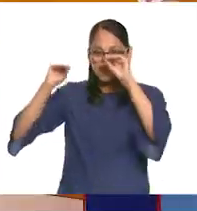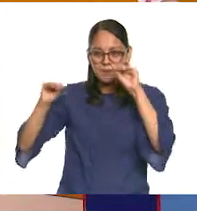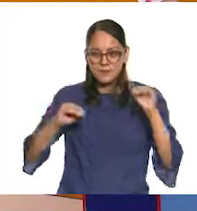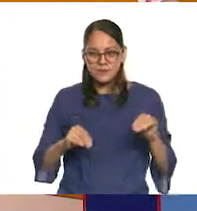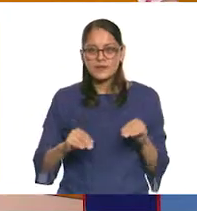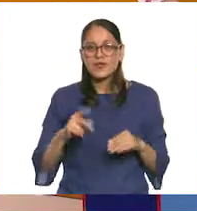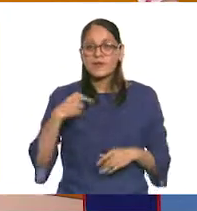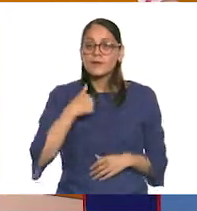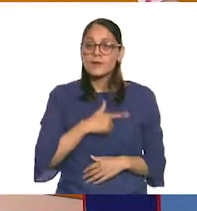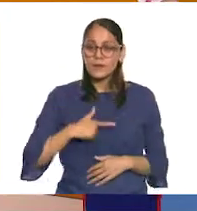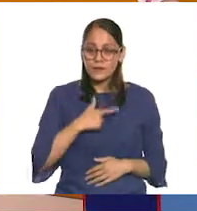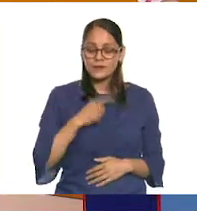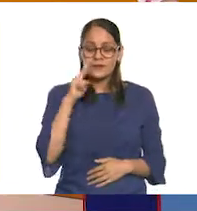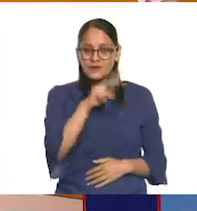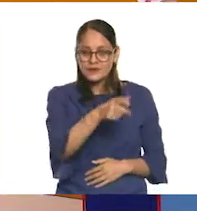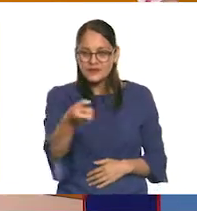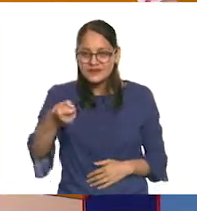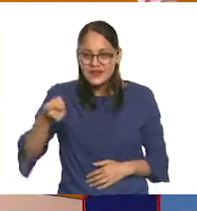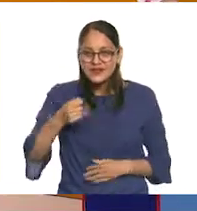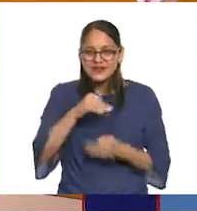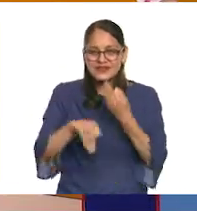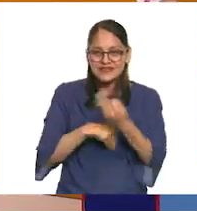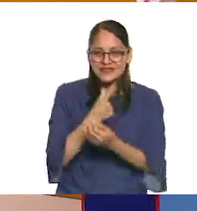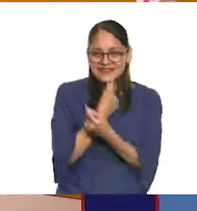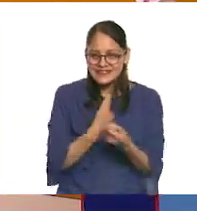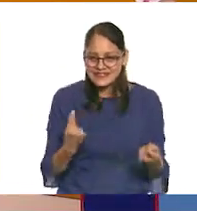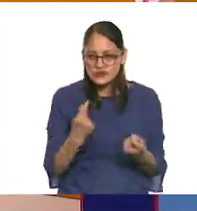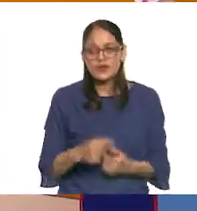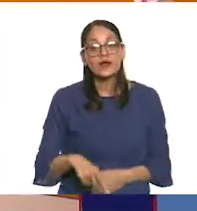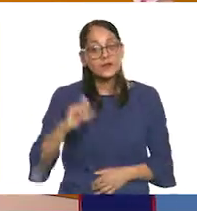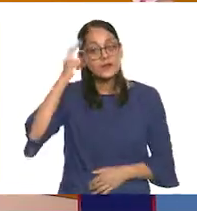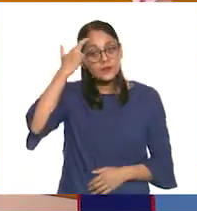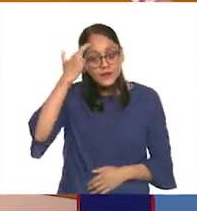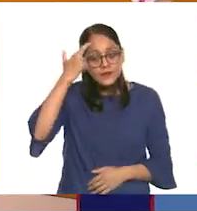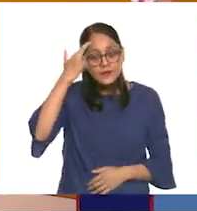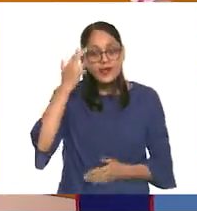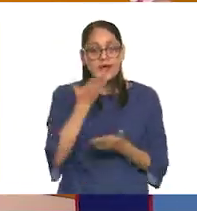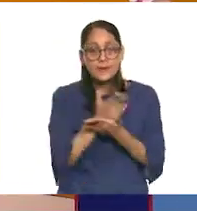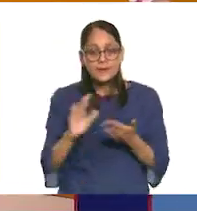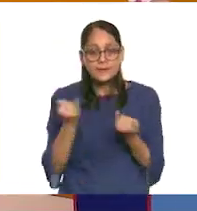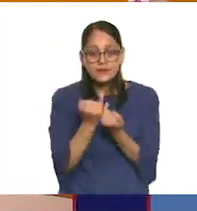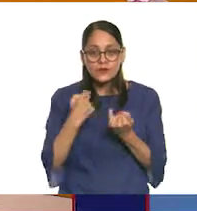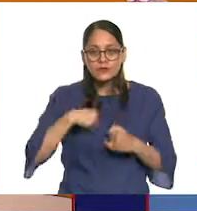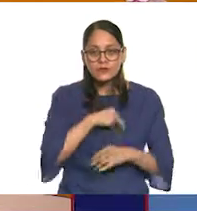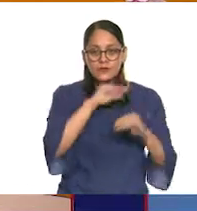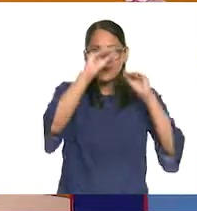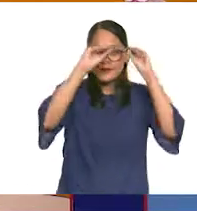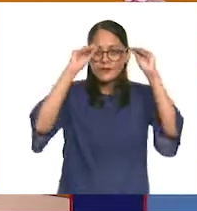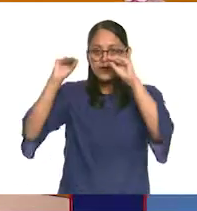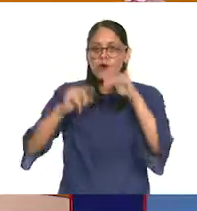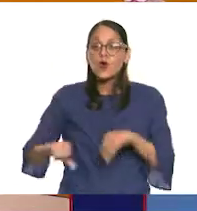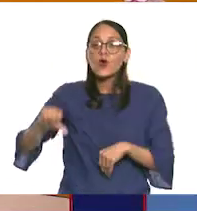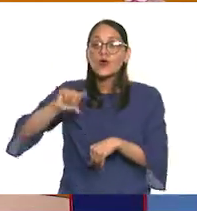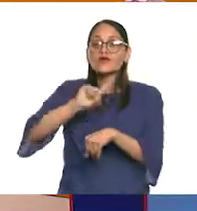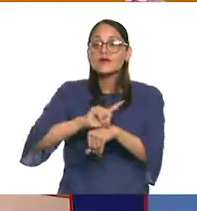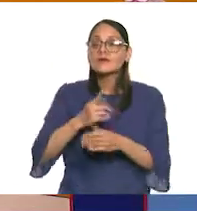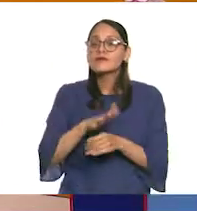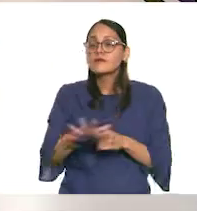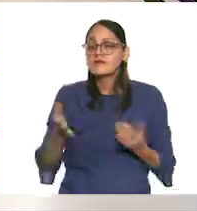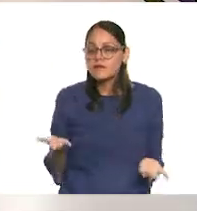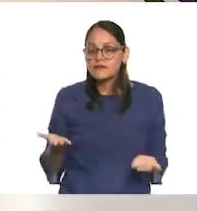salón de clases. Me da mucho gusto saludarles a todas y a todos. Y recuerden que además de que vamos a hacer una instalación, ¿qué día es hoy, Erick?